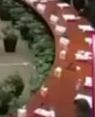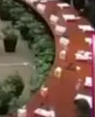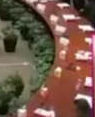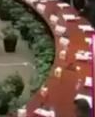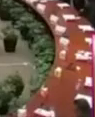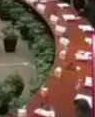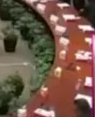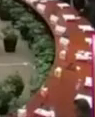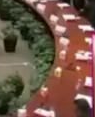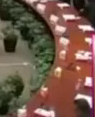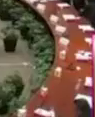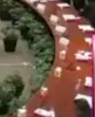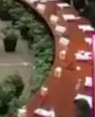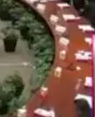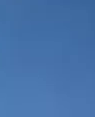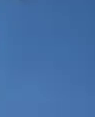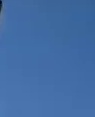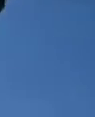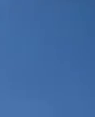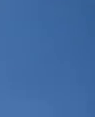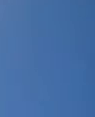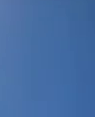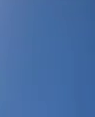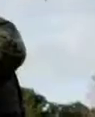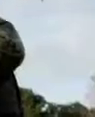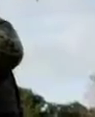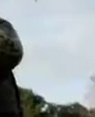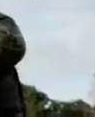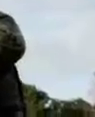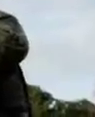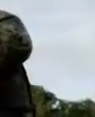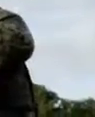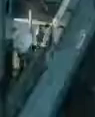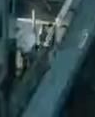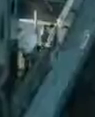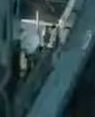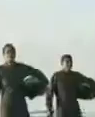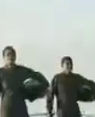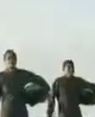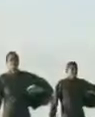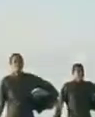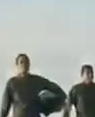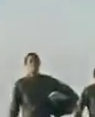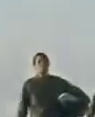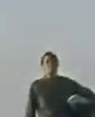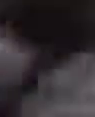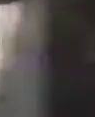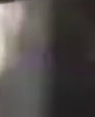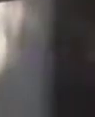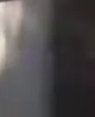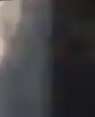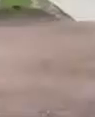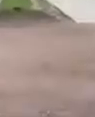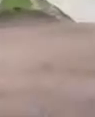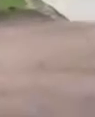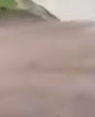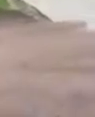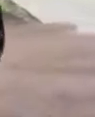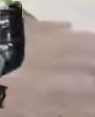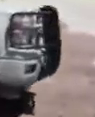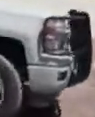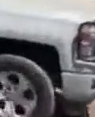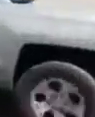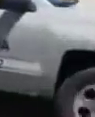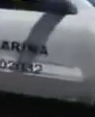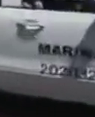respecto a la permanencia de las Fuerzas Armadas en tareas de seguridad, ya que no se le dará nombre de consulta. En este sentido,